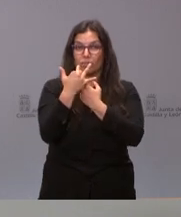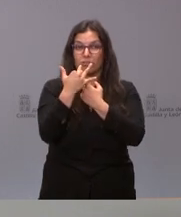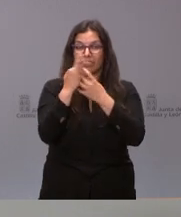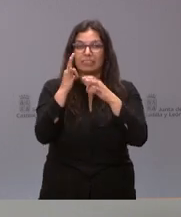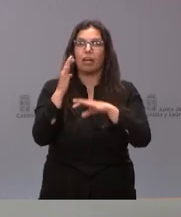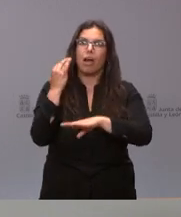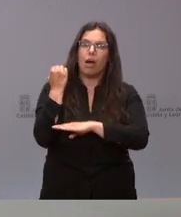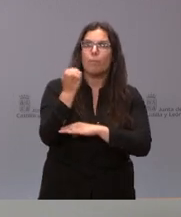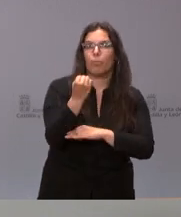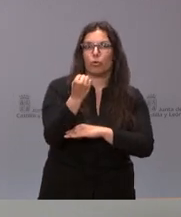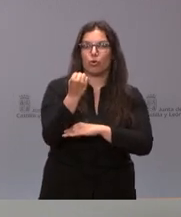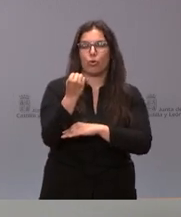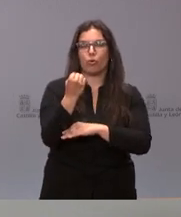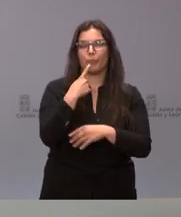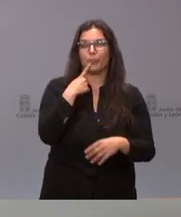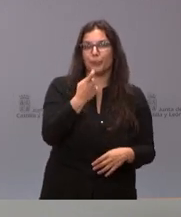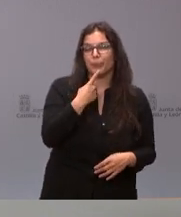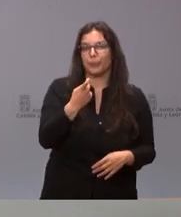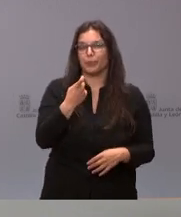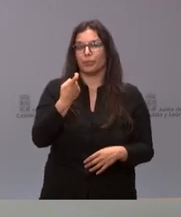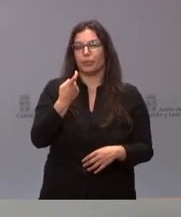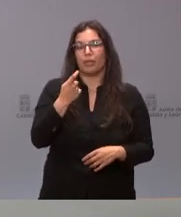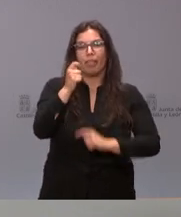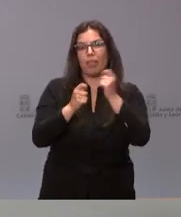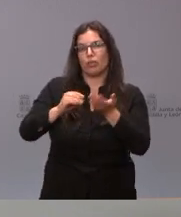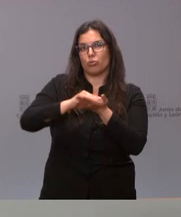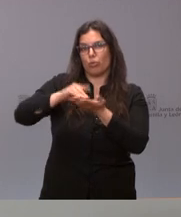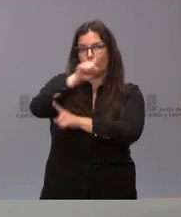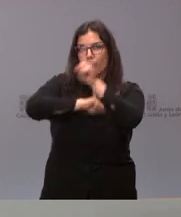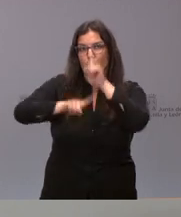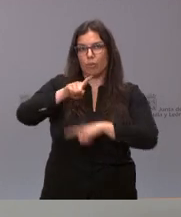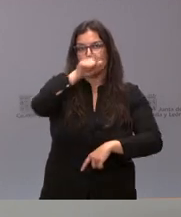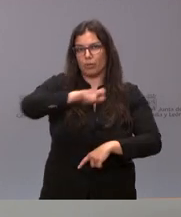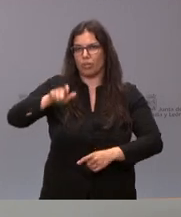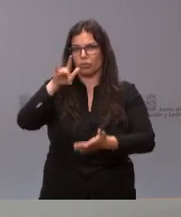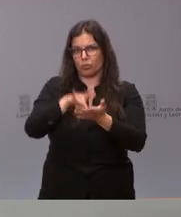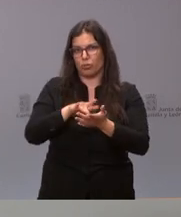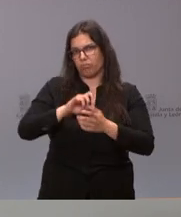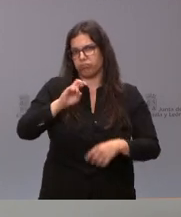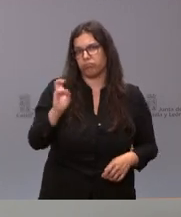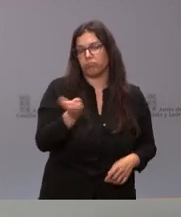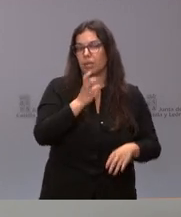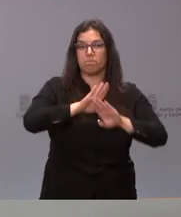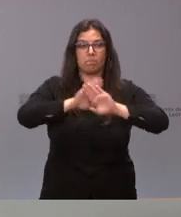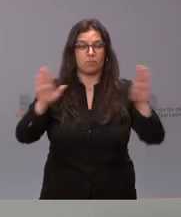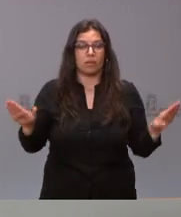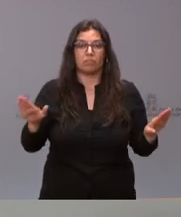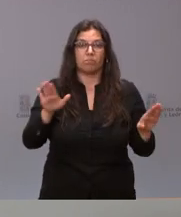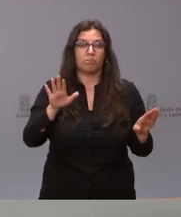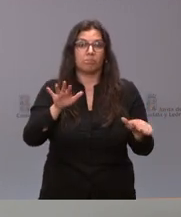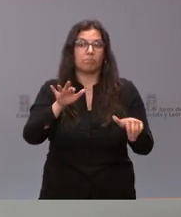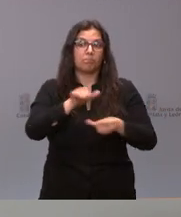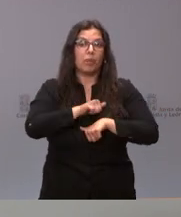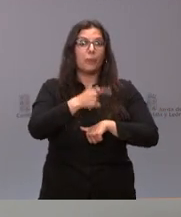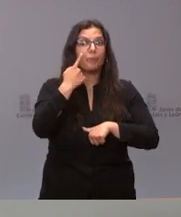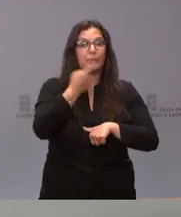apoyo a las dificultades y a la solución de los problemas que muchas personas están atravesando. Y sin más, quedamos a la espera de sus